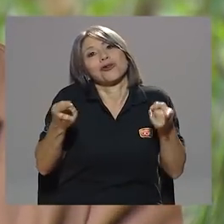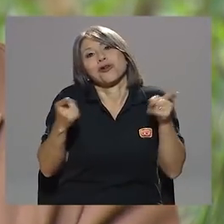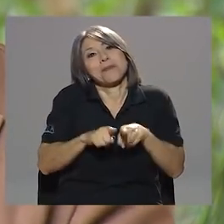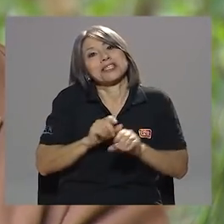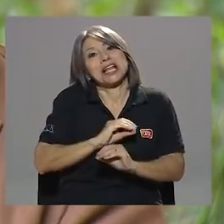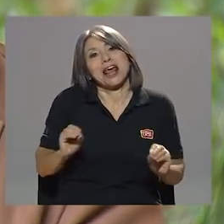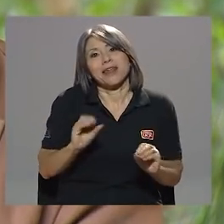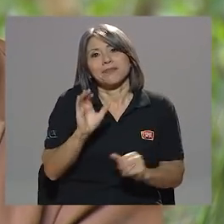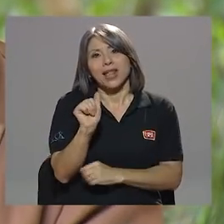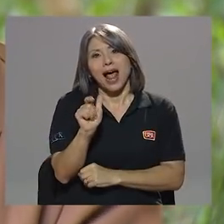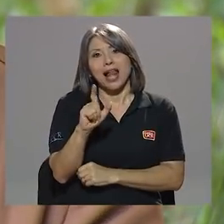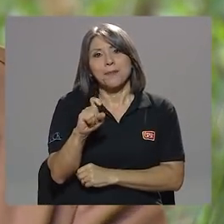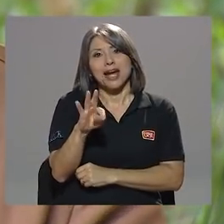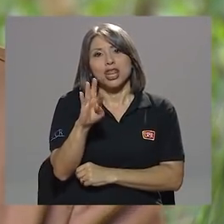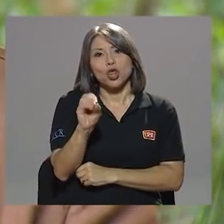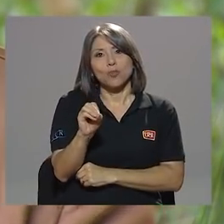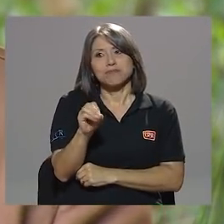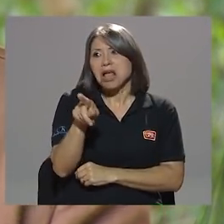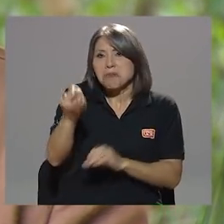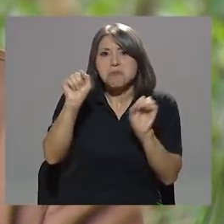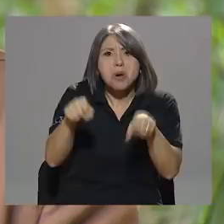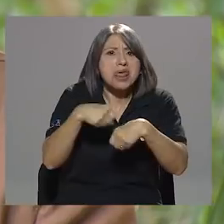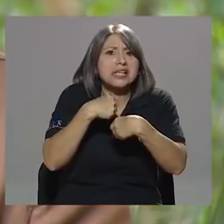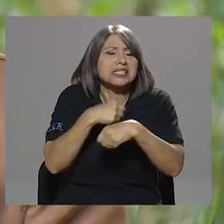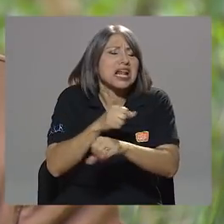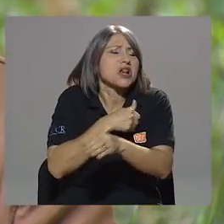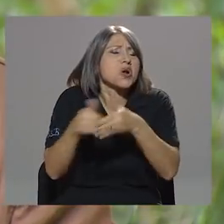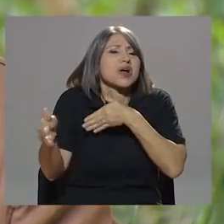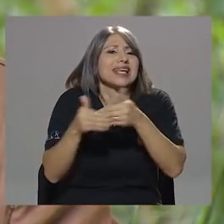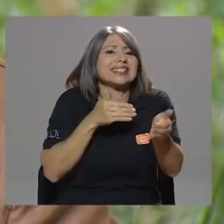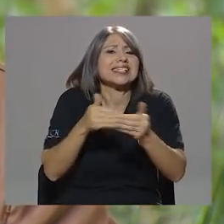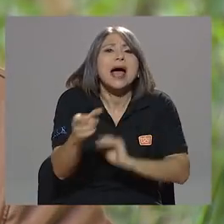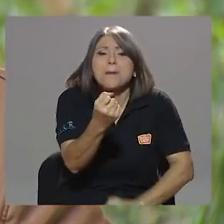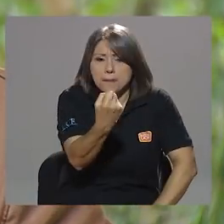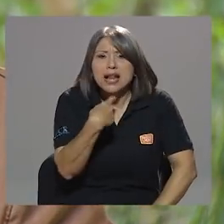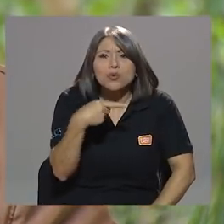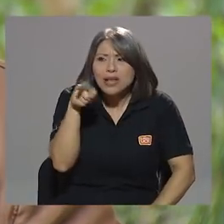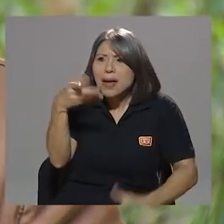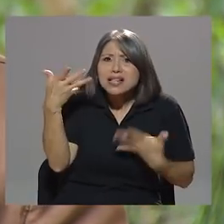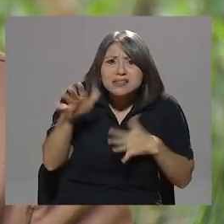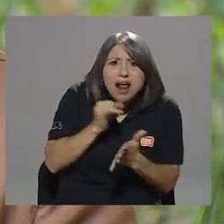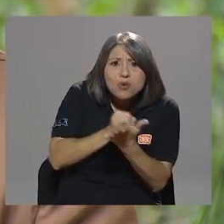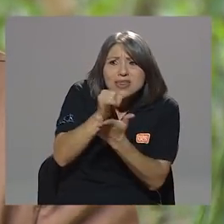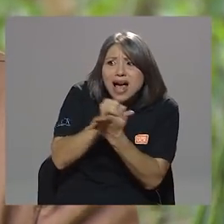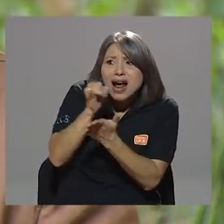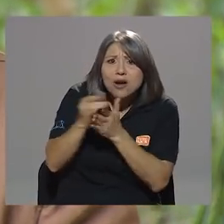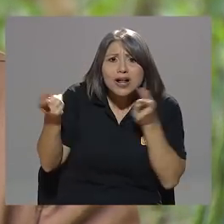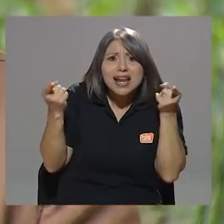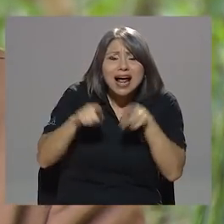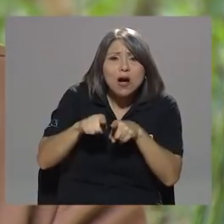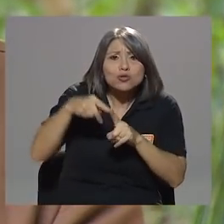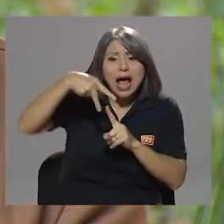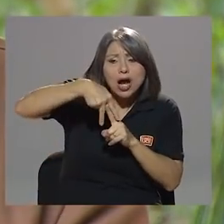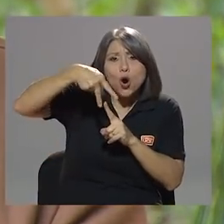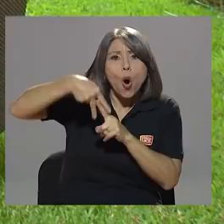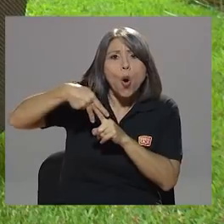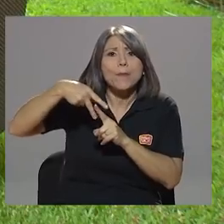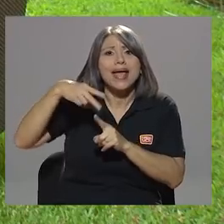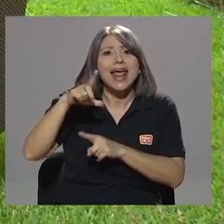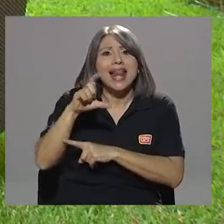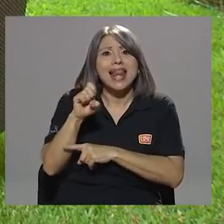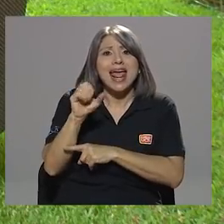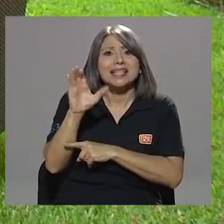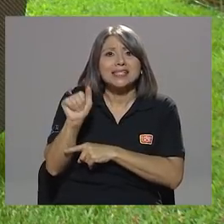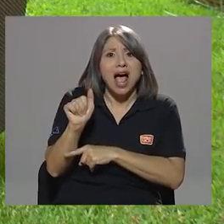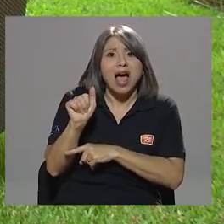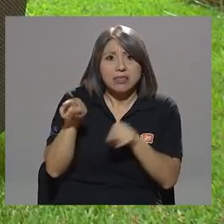le pasa nada a Alberto. Puede hacer lo que sea. Pregúnteme si tan siquiera lo han indagado en la causa Copelesca. Pregúnteme si también